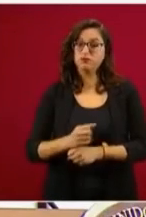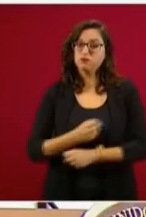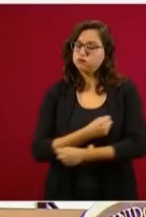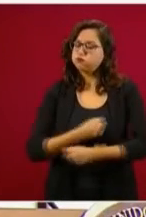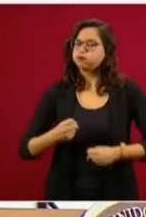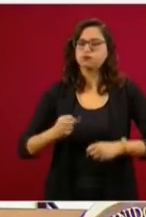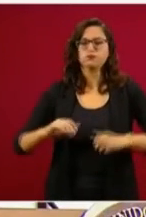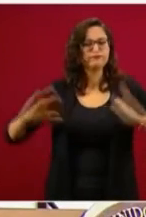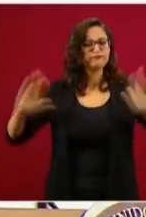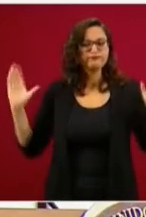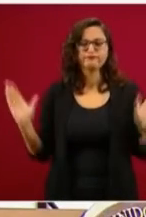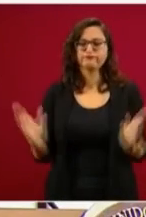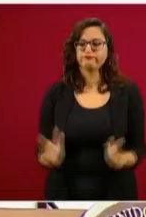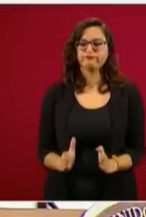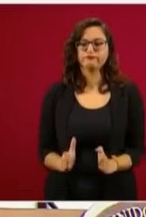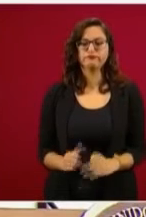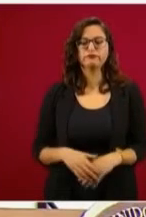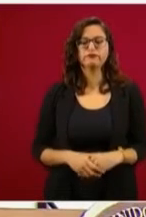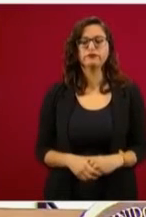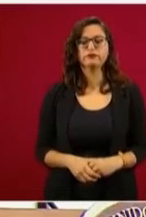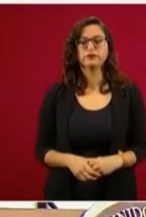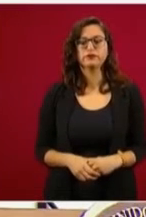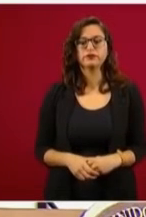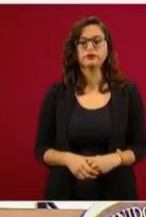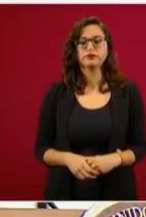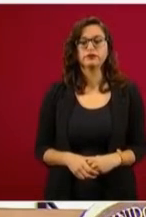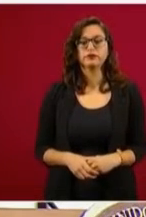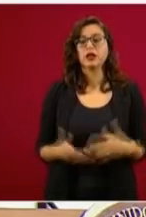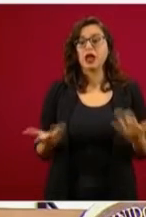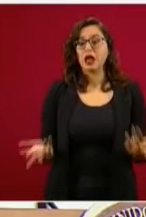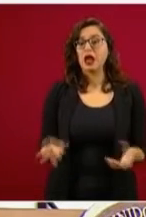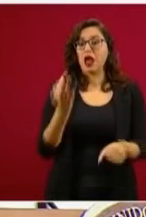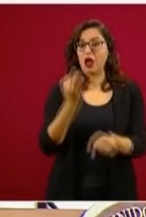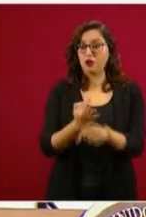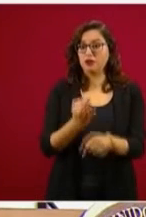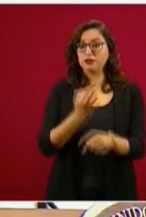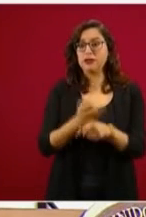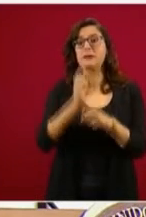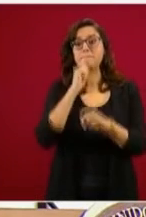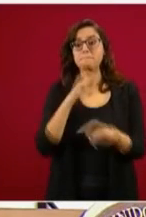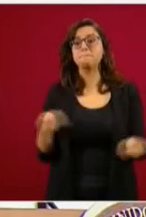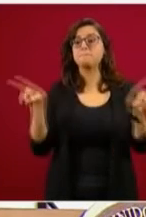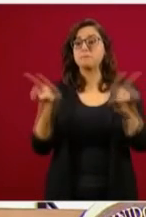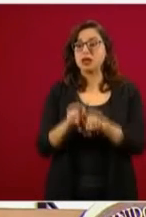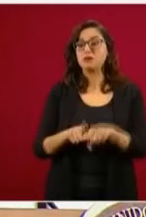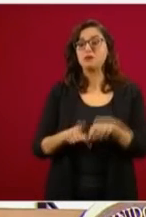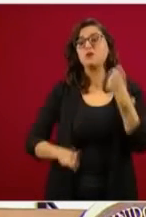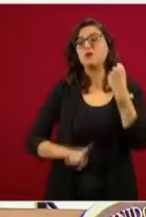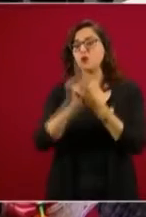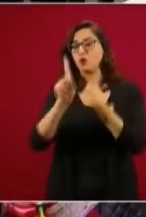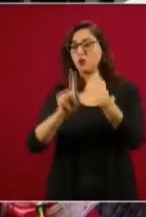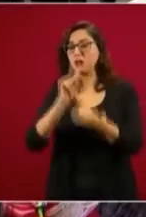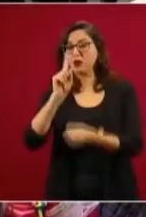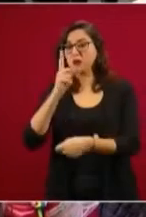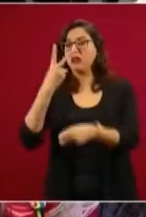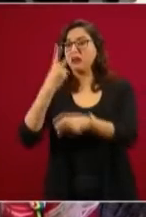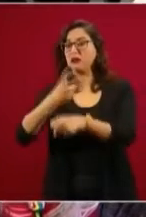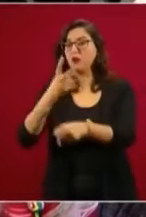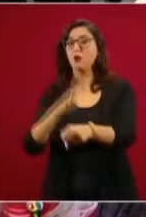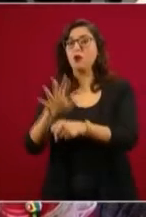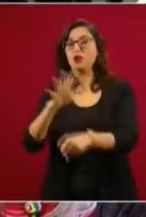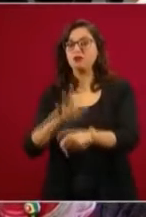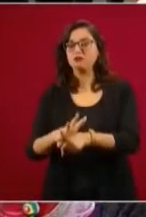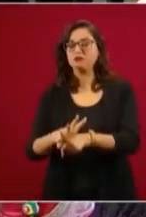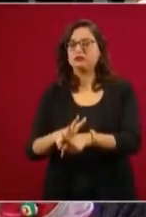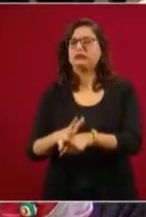el tipo de cifras como en cualquier situación, porque vuelvo a lo mismo, estamos viviendo una etapa inédita, podría decirlo, en